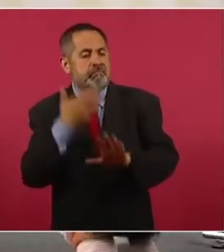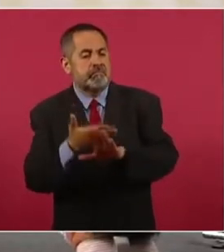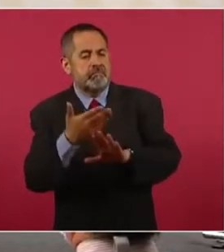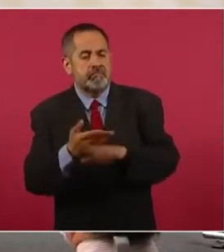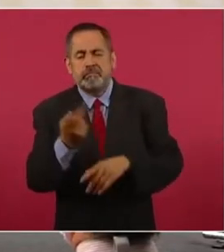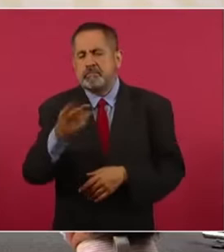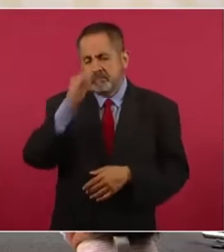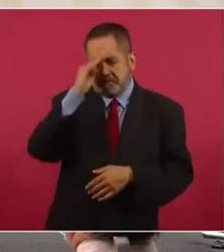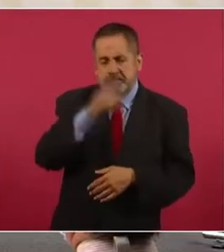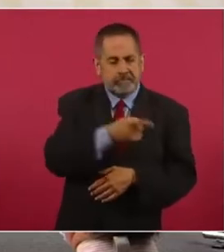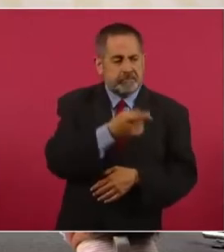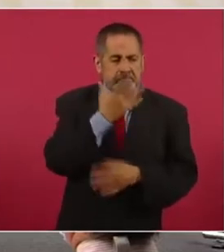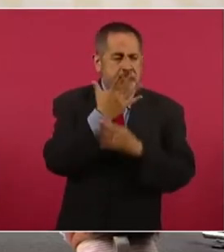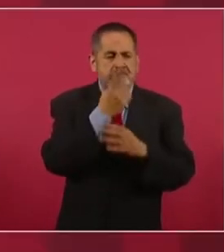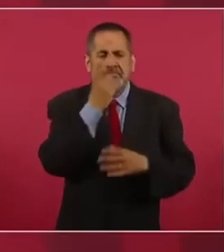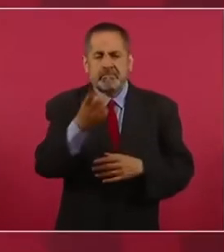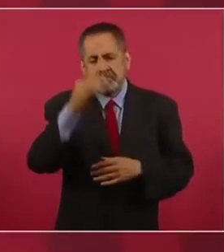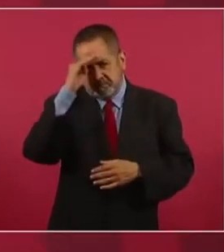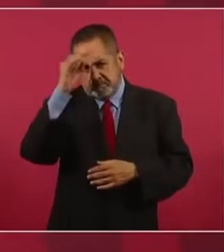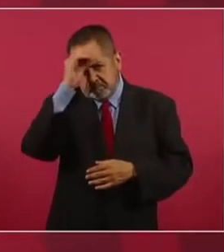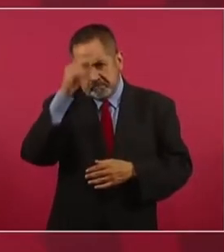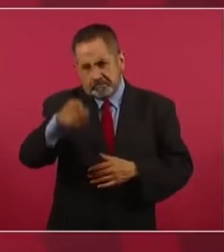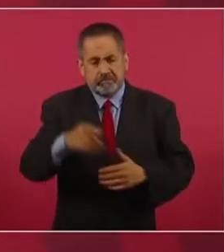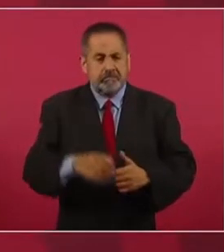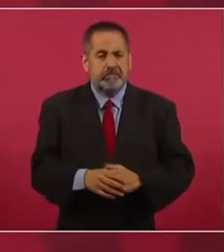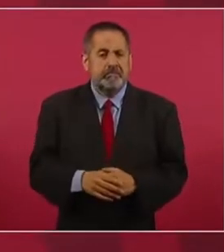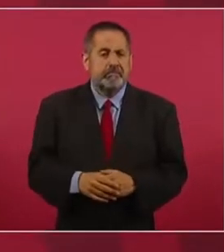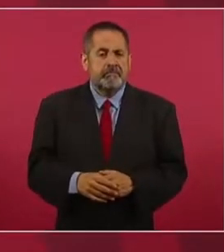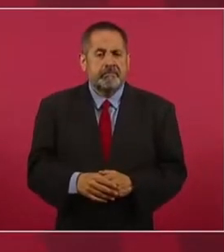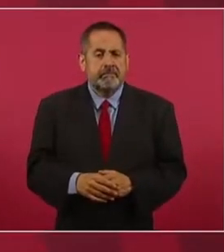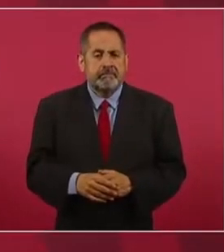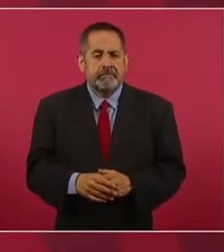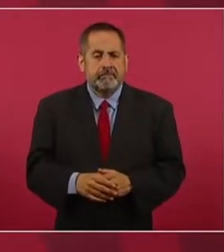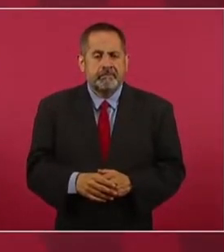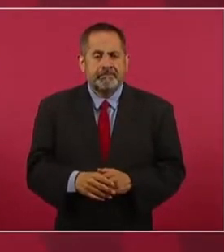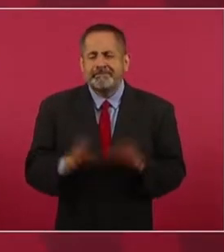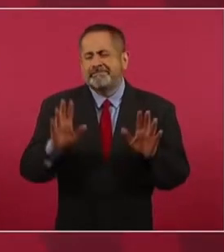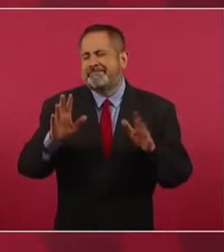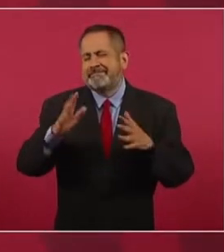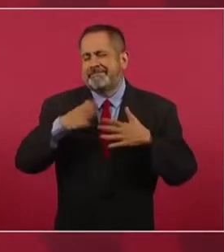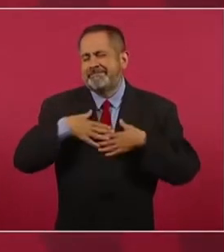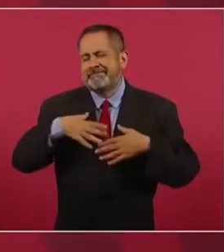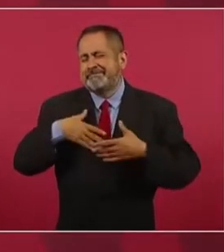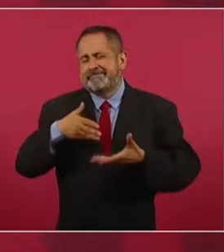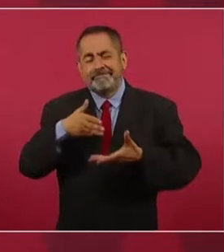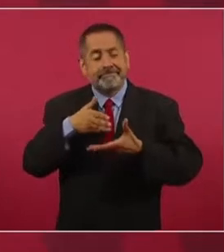esas alusiones? Pues lo mejor es no meternos